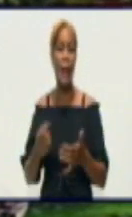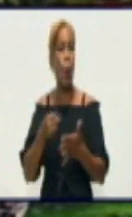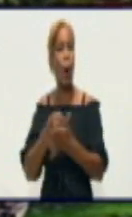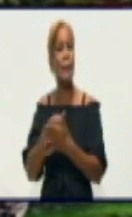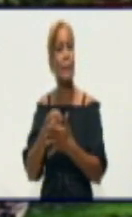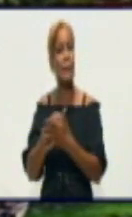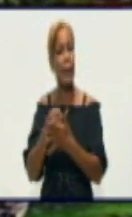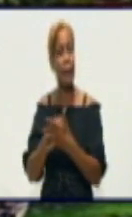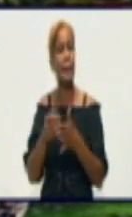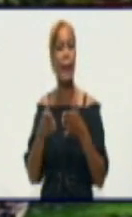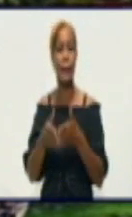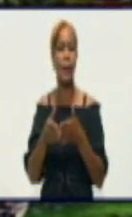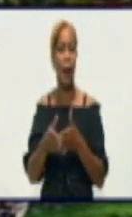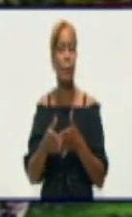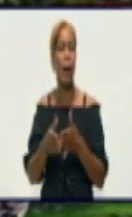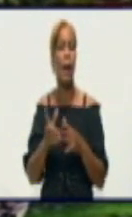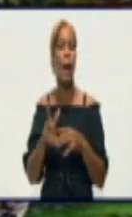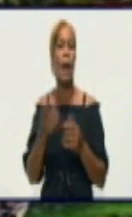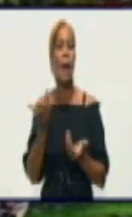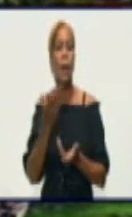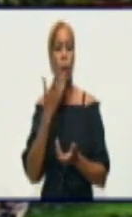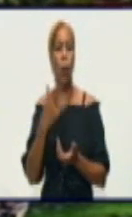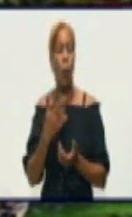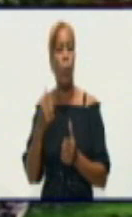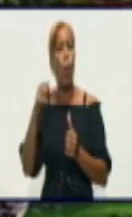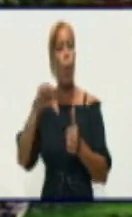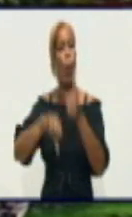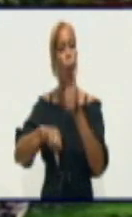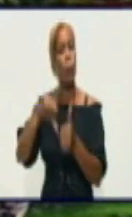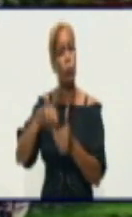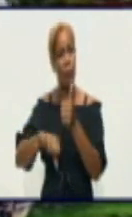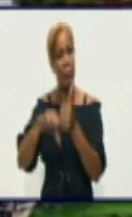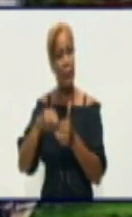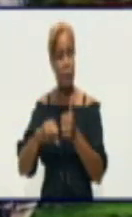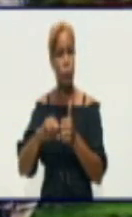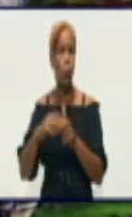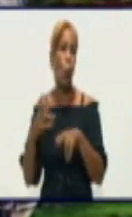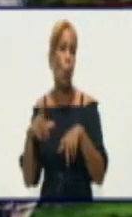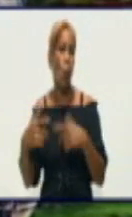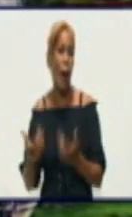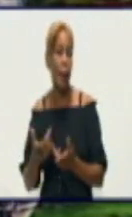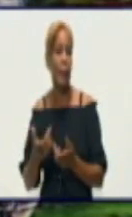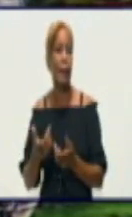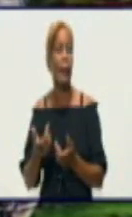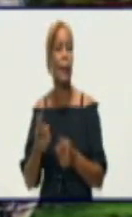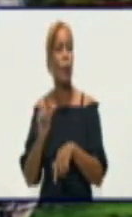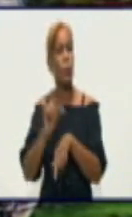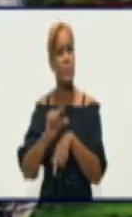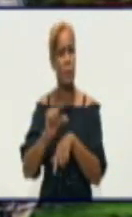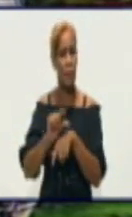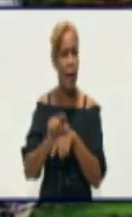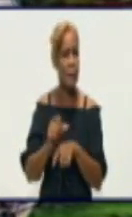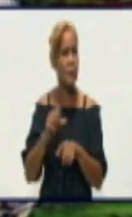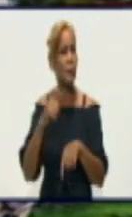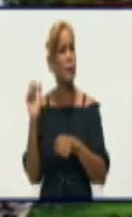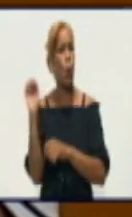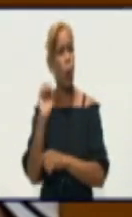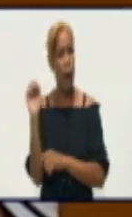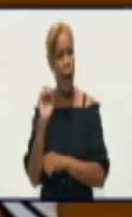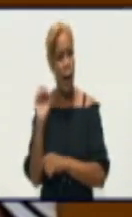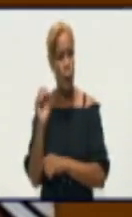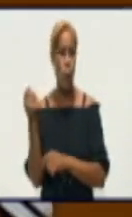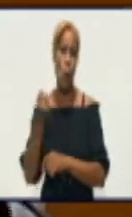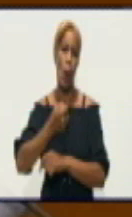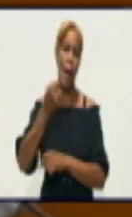comportado, los vehículos que más inciden. ¿Sería bueno actualizarnos hoy de todos estos datos, Capitán?